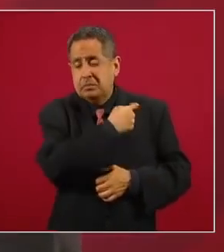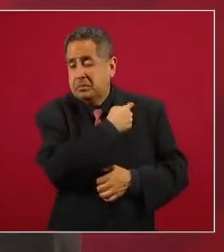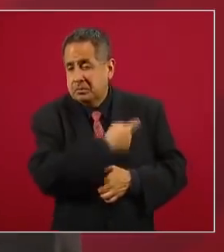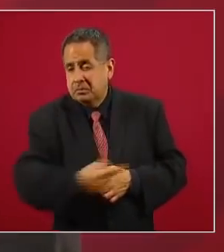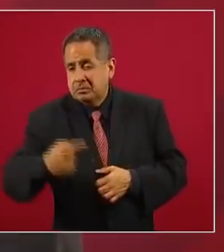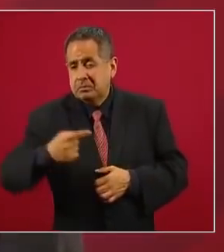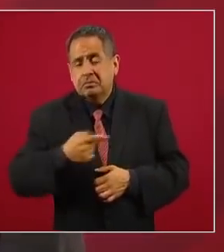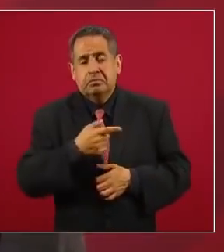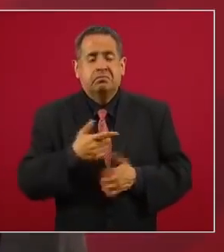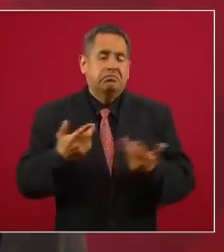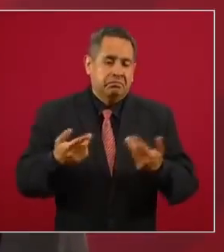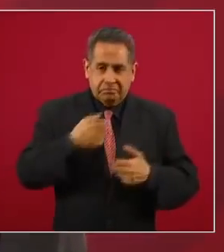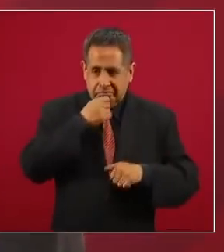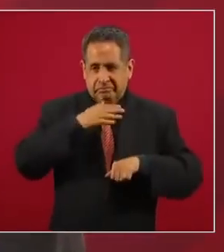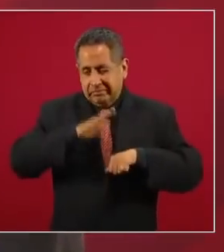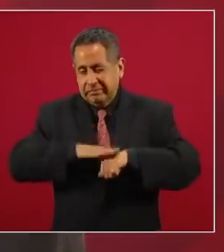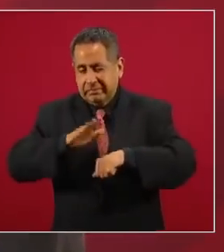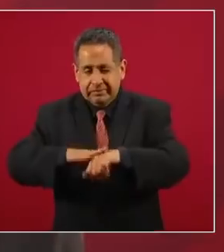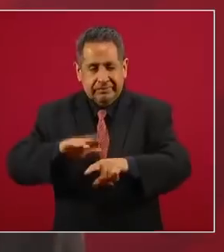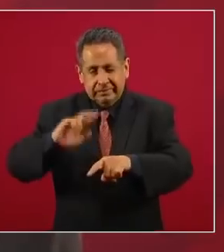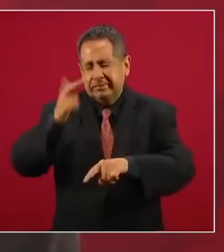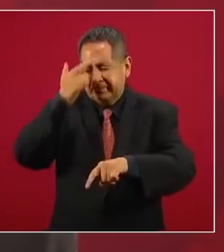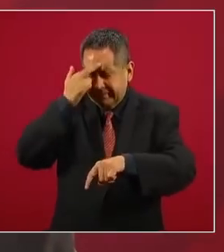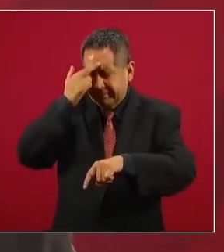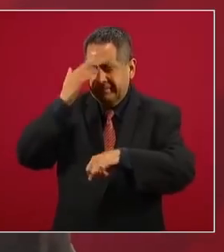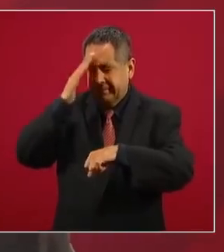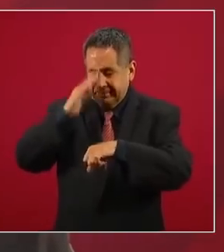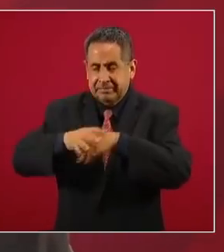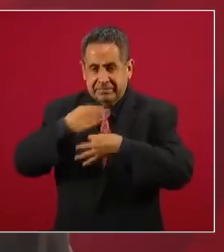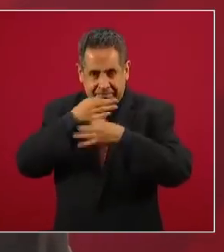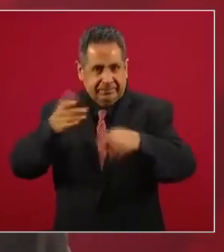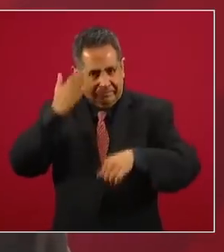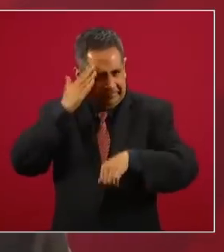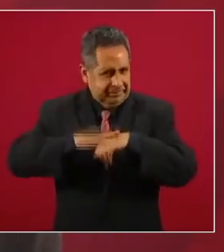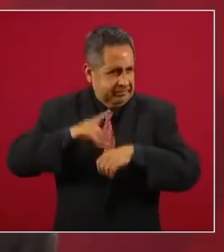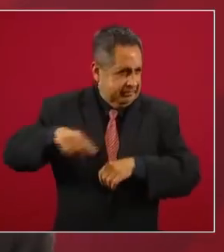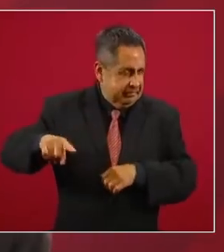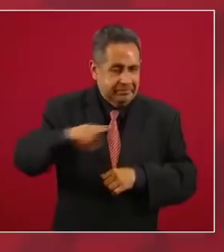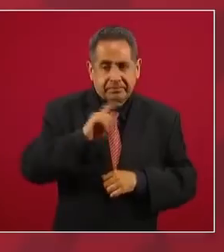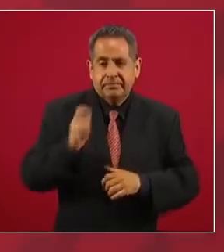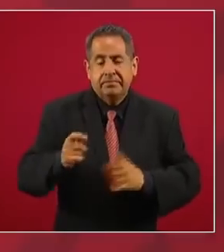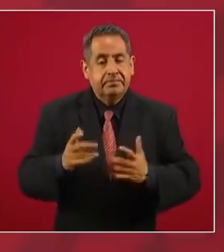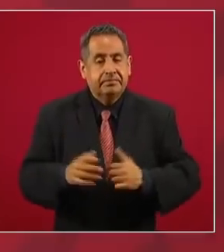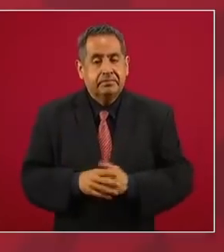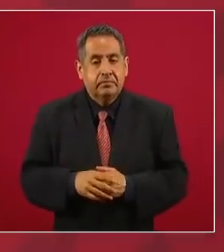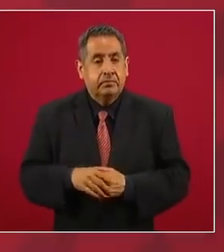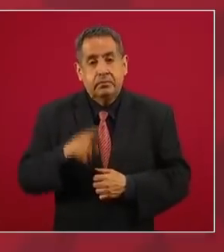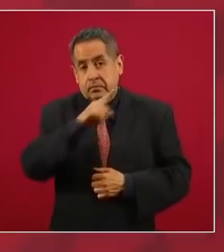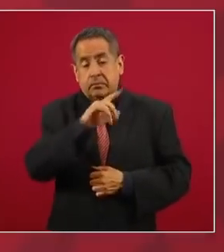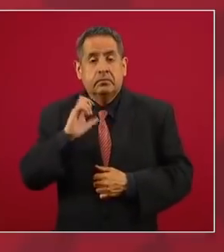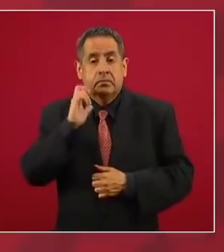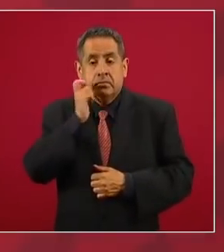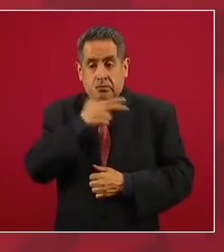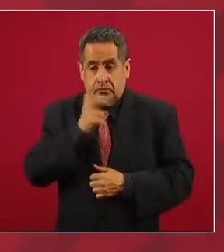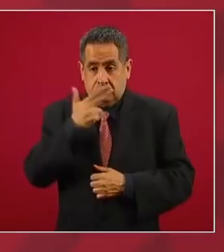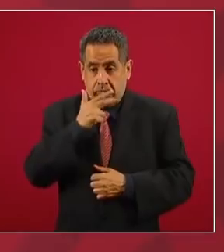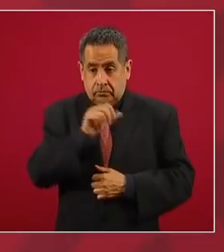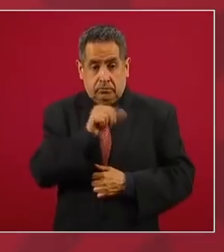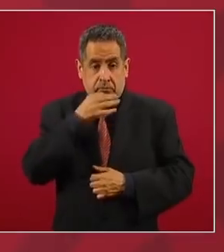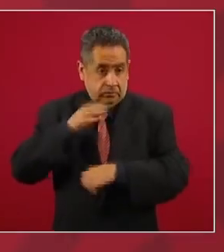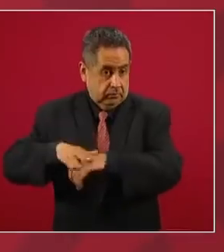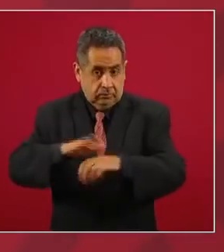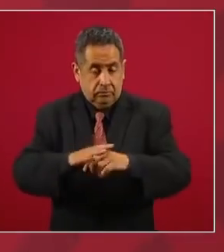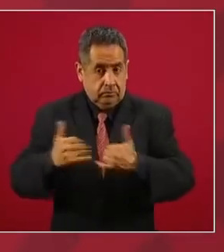hay que refrescar la memoria. En Chihuahua, para los jóvenes,